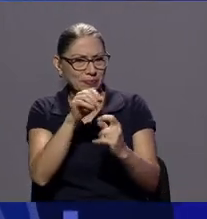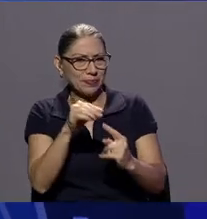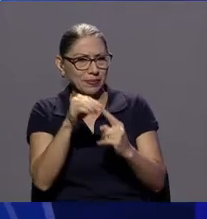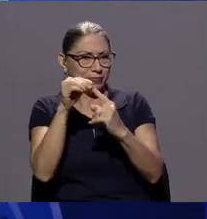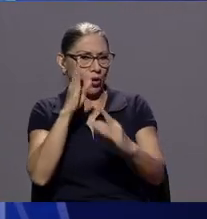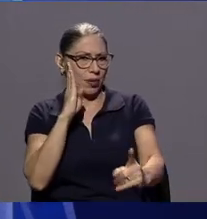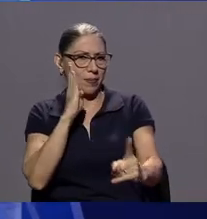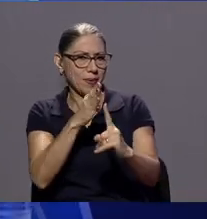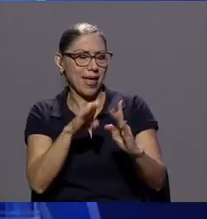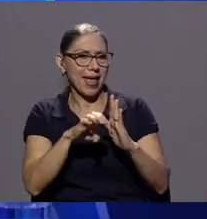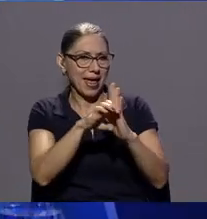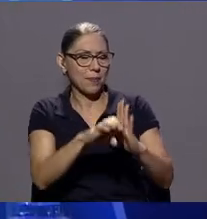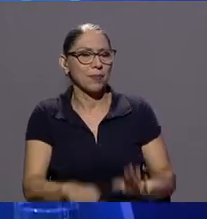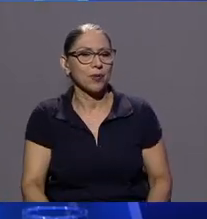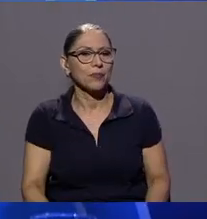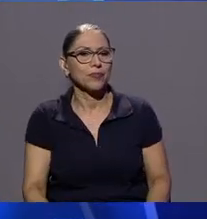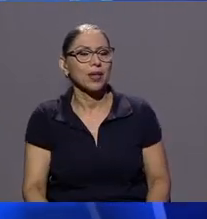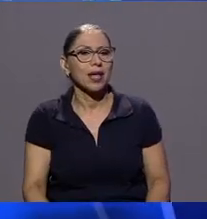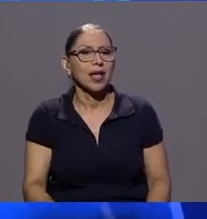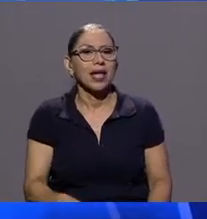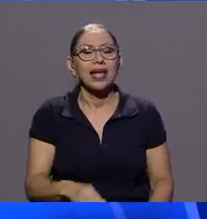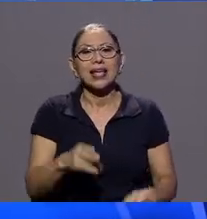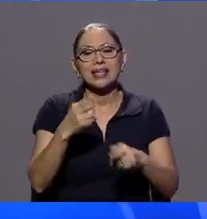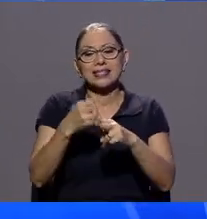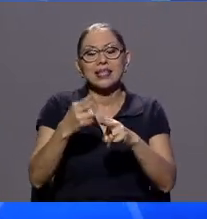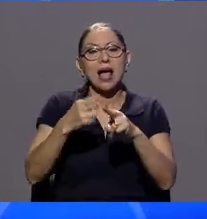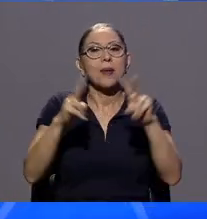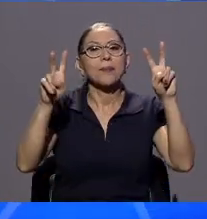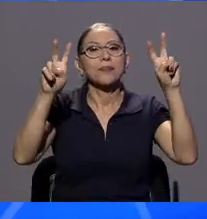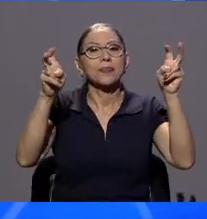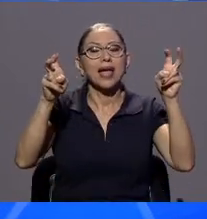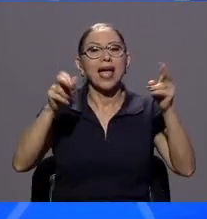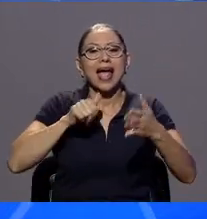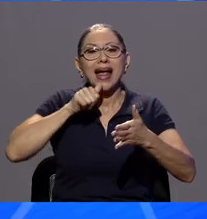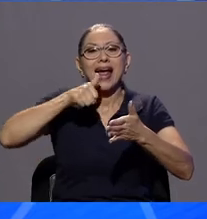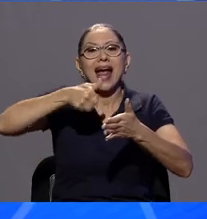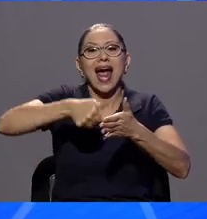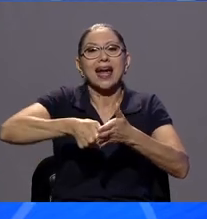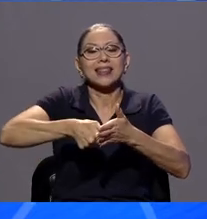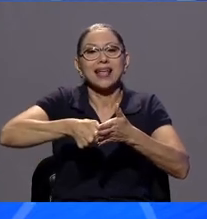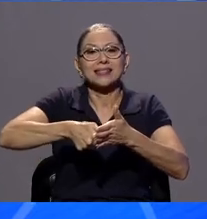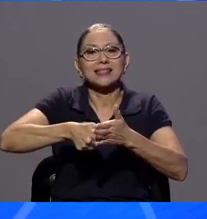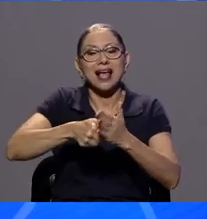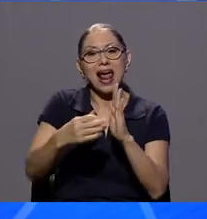programa que participé sobre este tema y es cartas de la columna del periódico La Nación